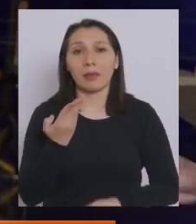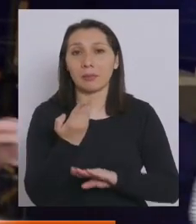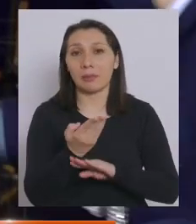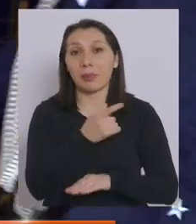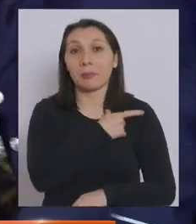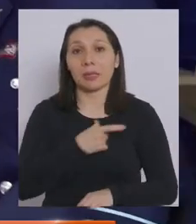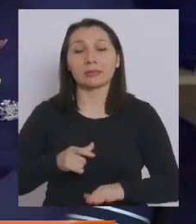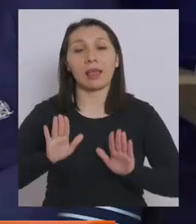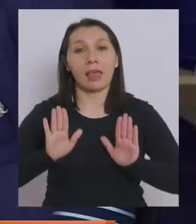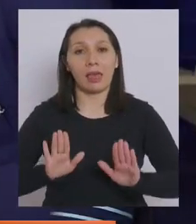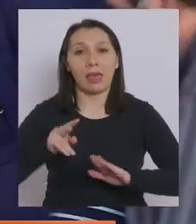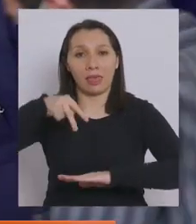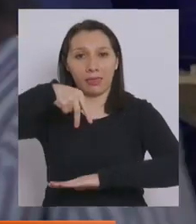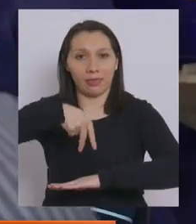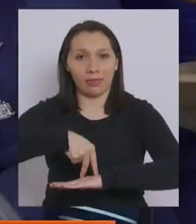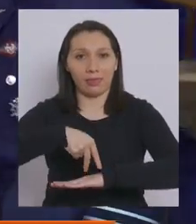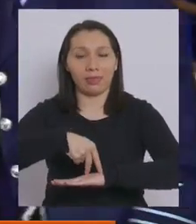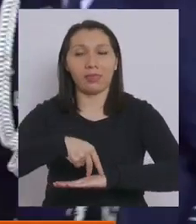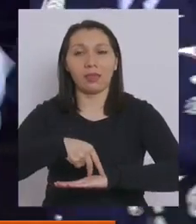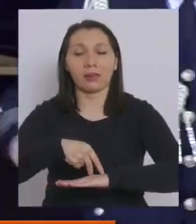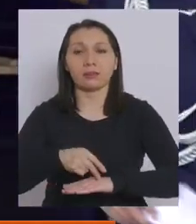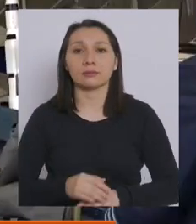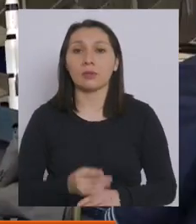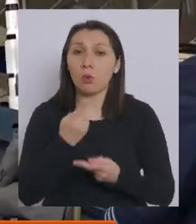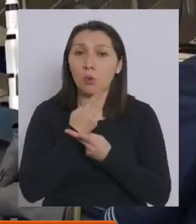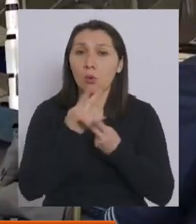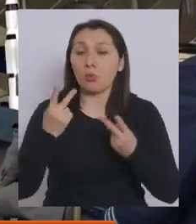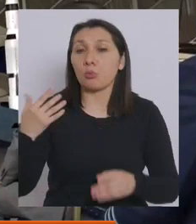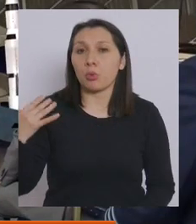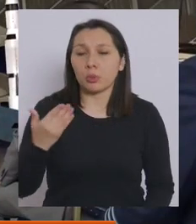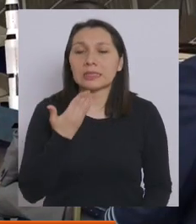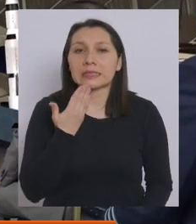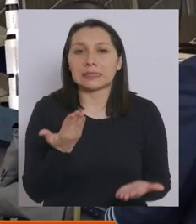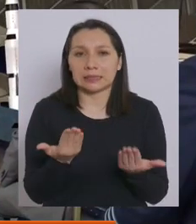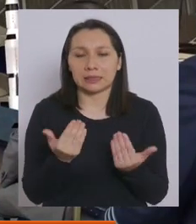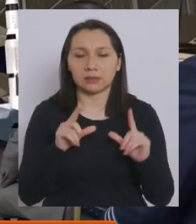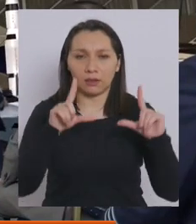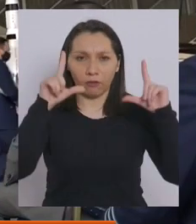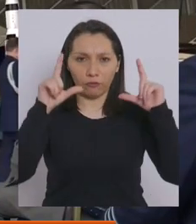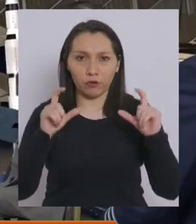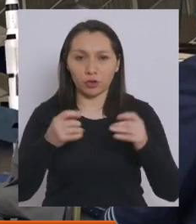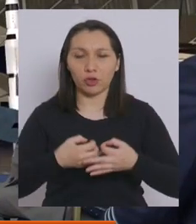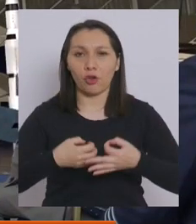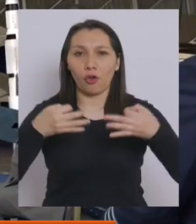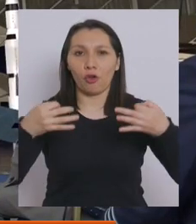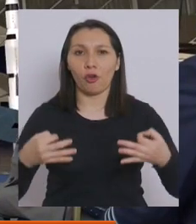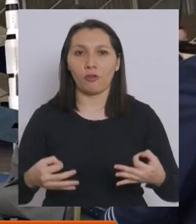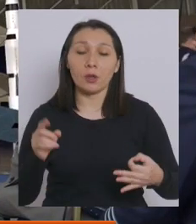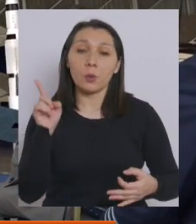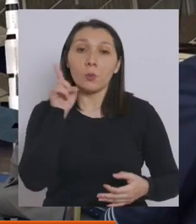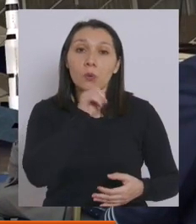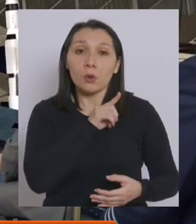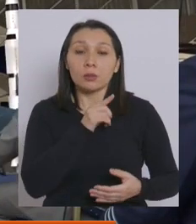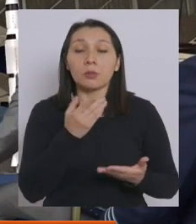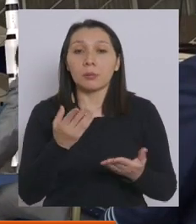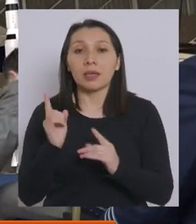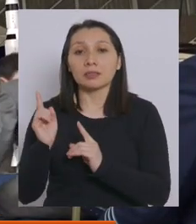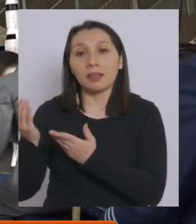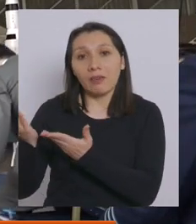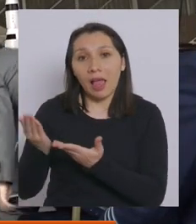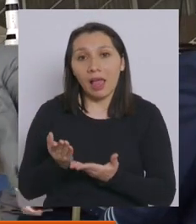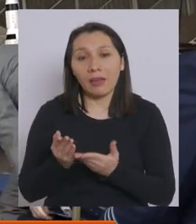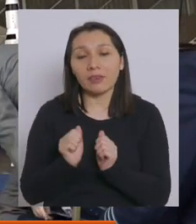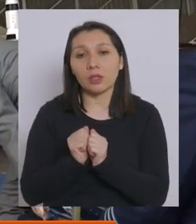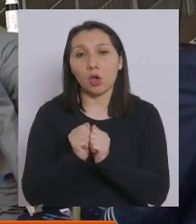el mismo lugar, por favor, porque un anuncio tan importante requiere de una fotografía oficial final. Y para ello vamos a invitar a